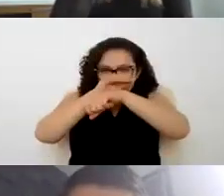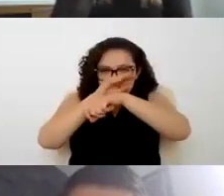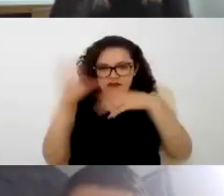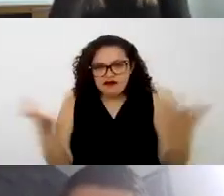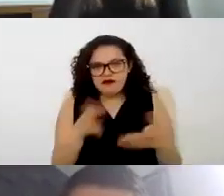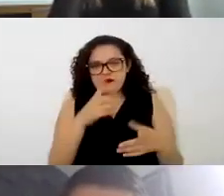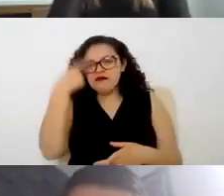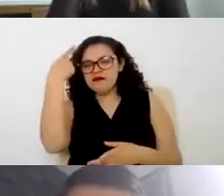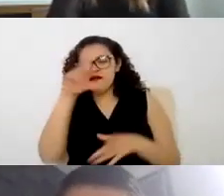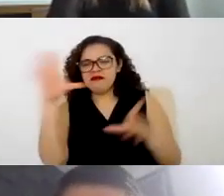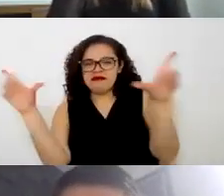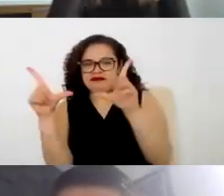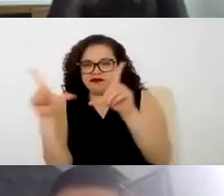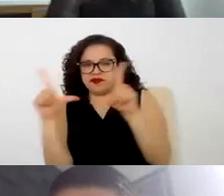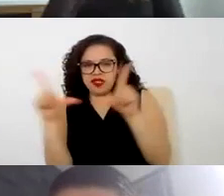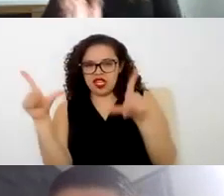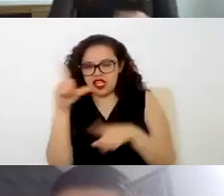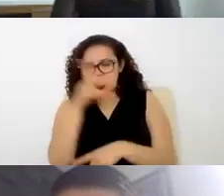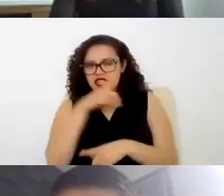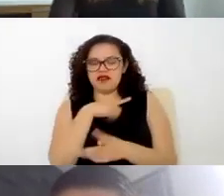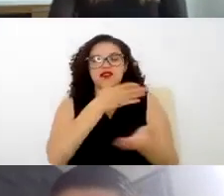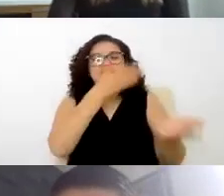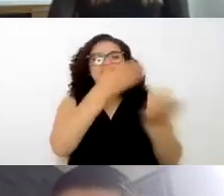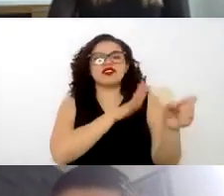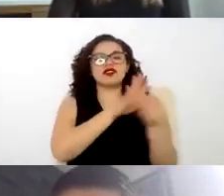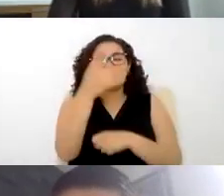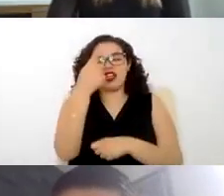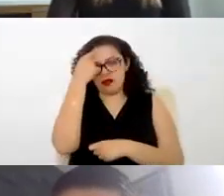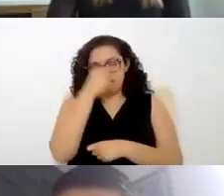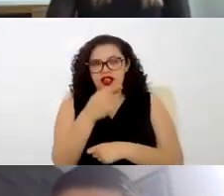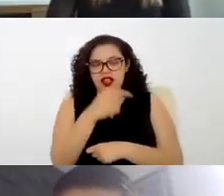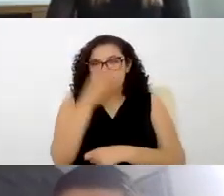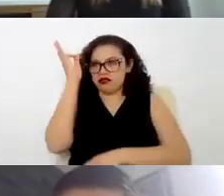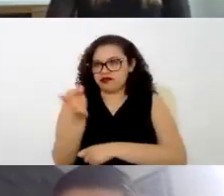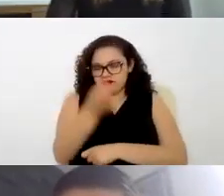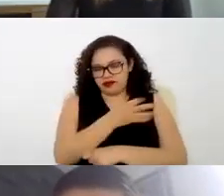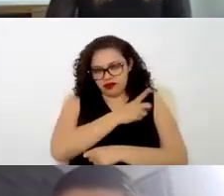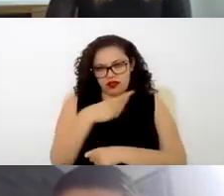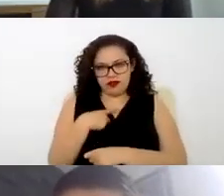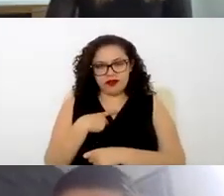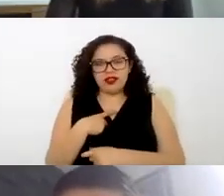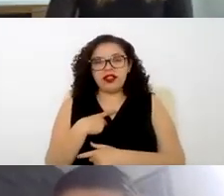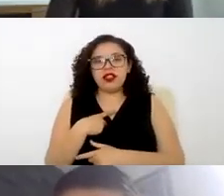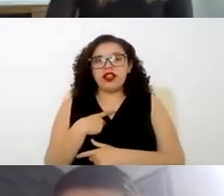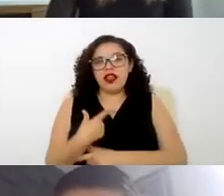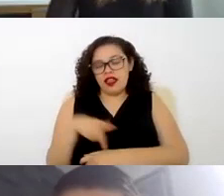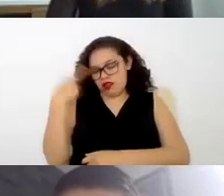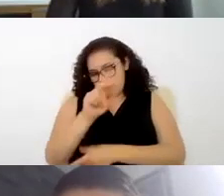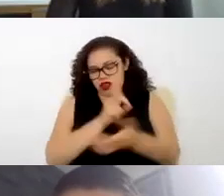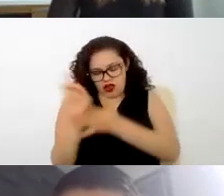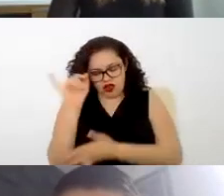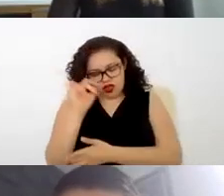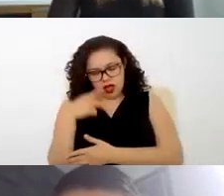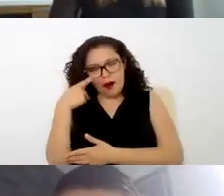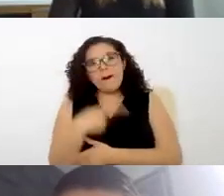licencias cuáles son las instancias que deben de agotar para que sean concedidas porque si bien es uno de sus derechos pues también